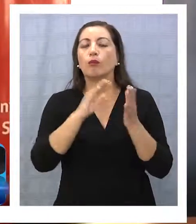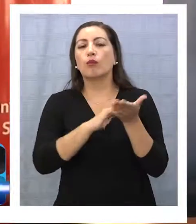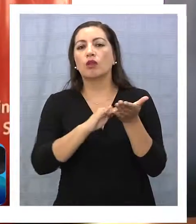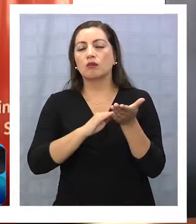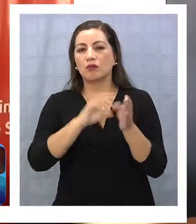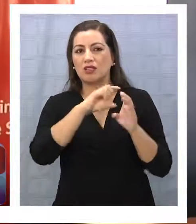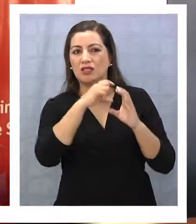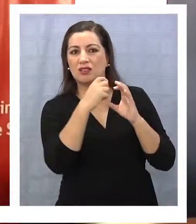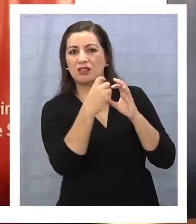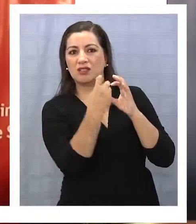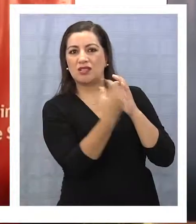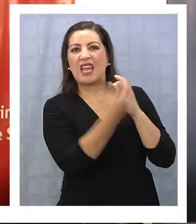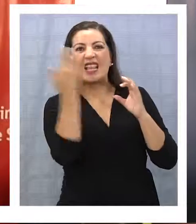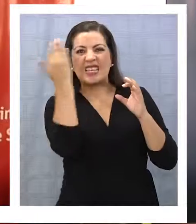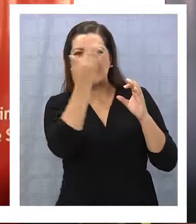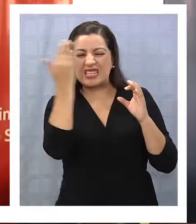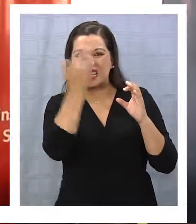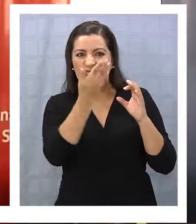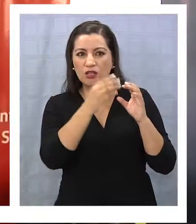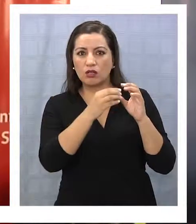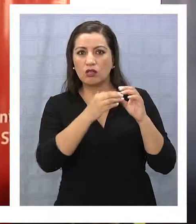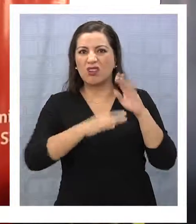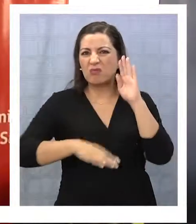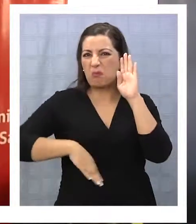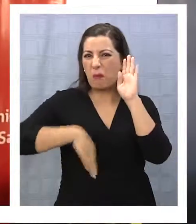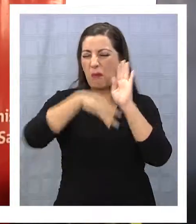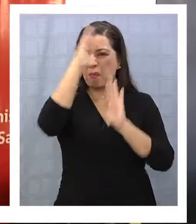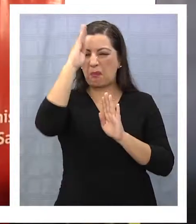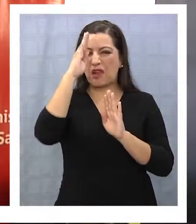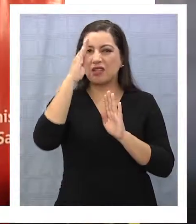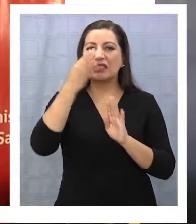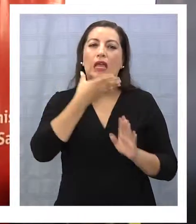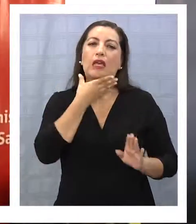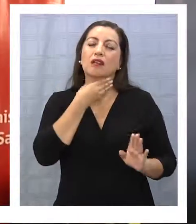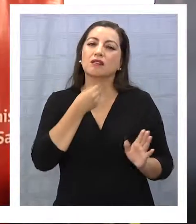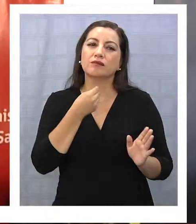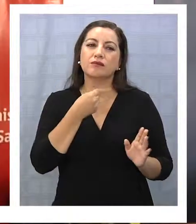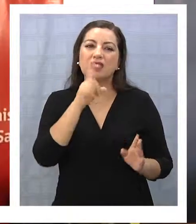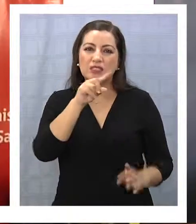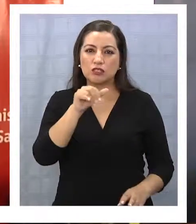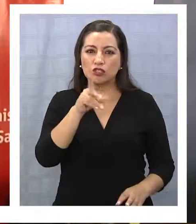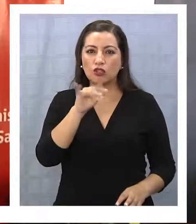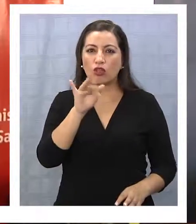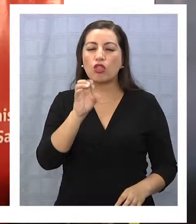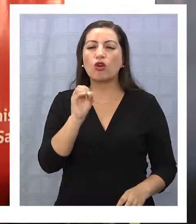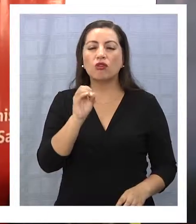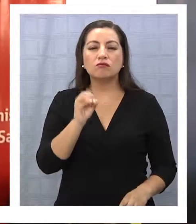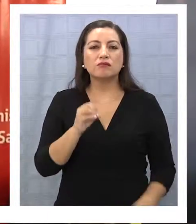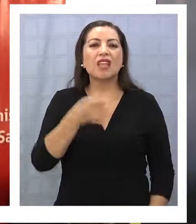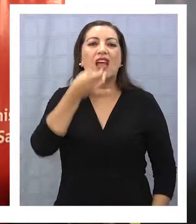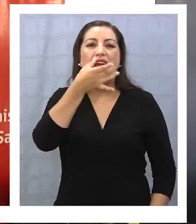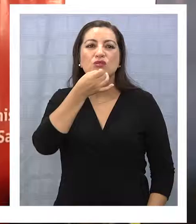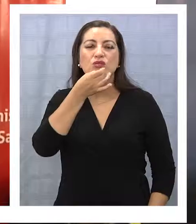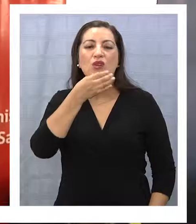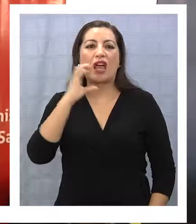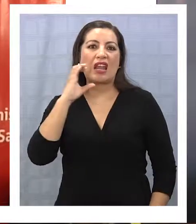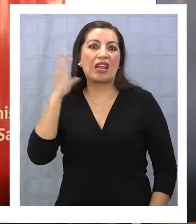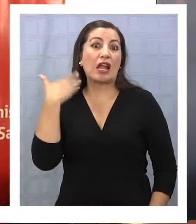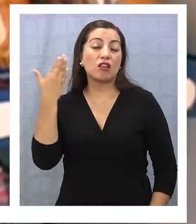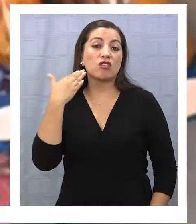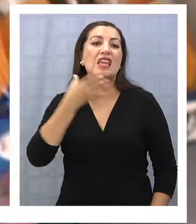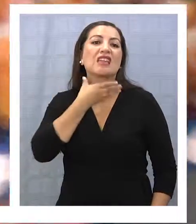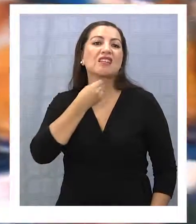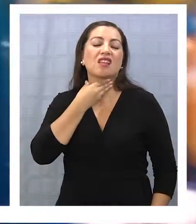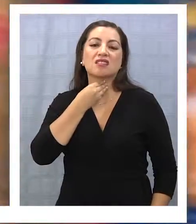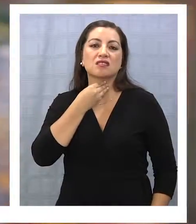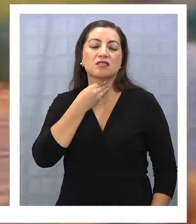de un hexágono negro que diga alto en los nutrientes críticos, que serían sodio, azúcar, calorías y grasas.